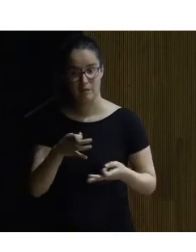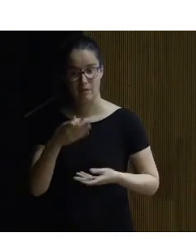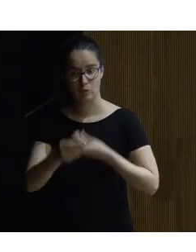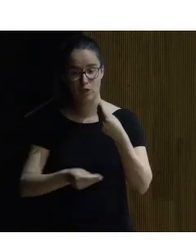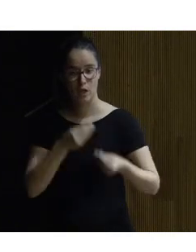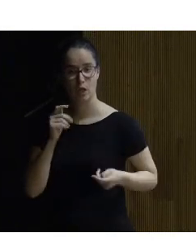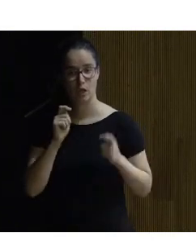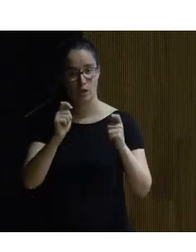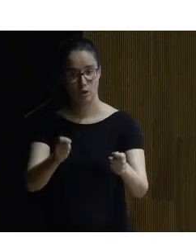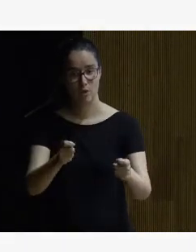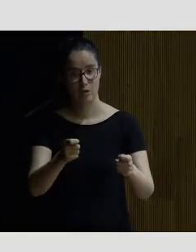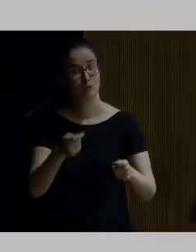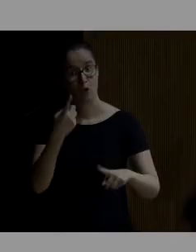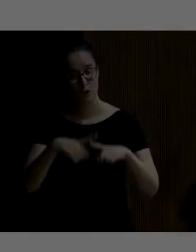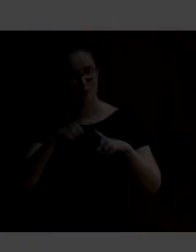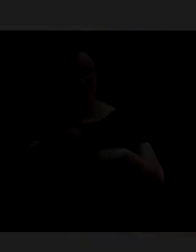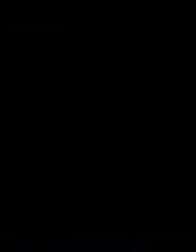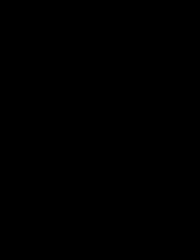una cosa vale gracias a todos